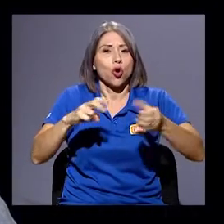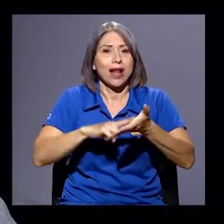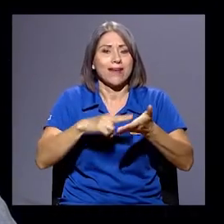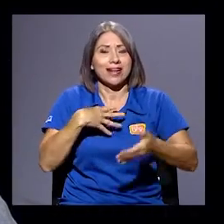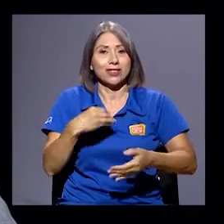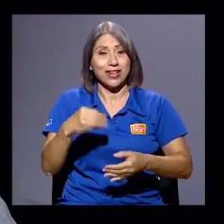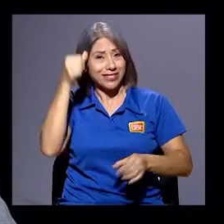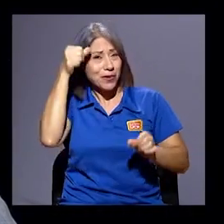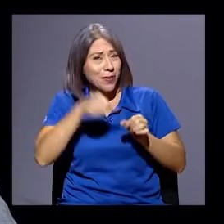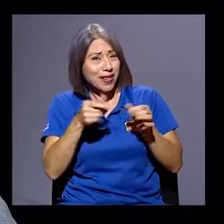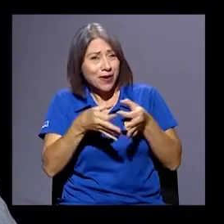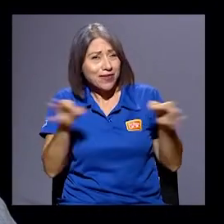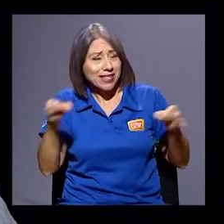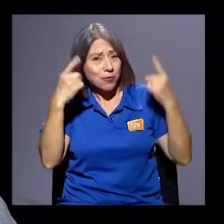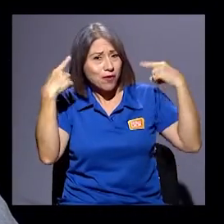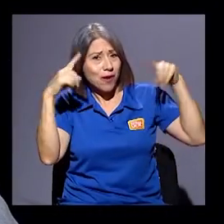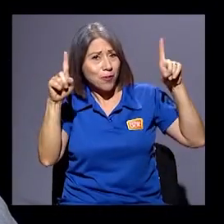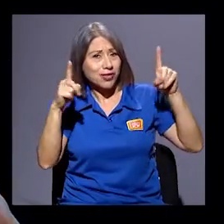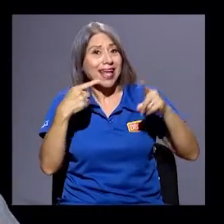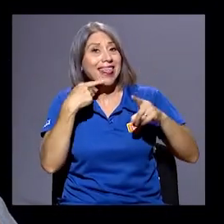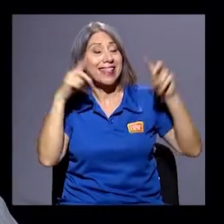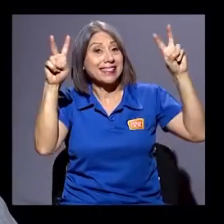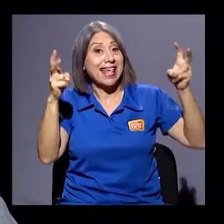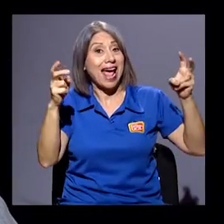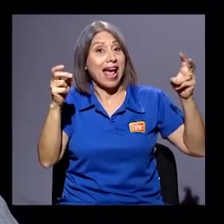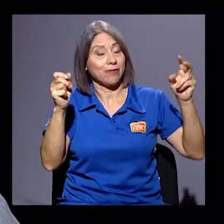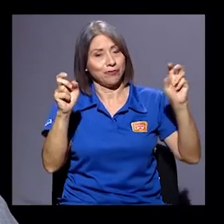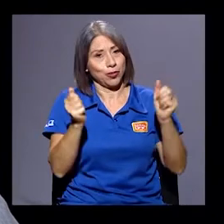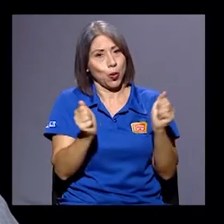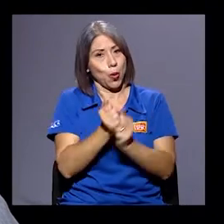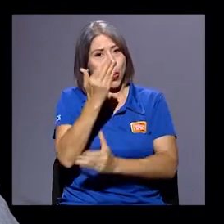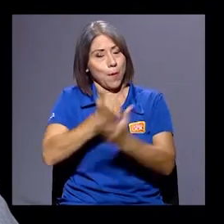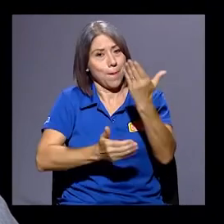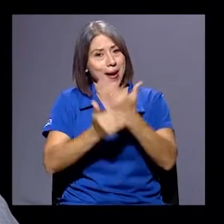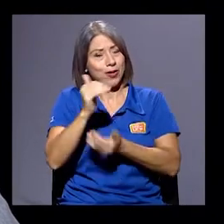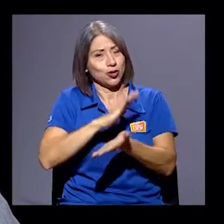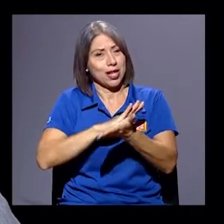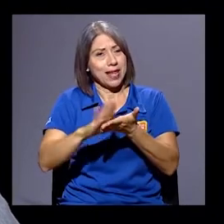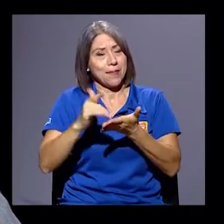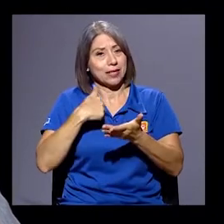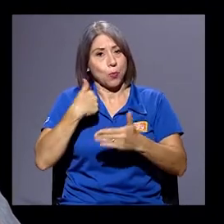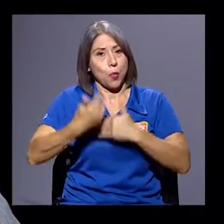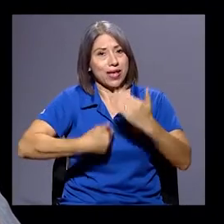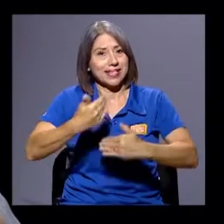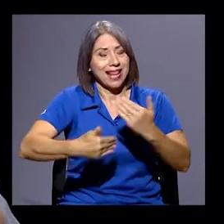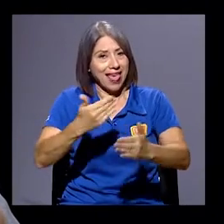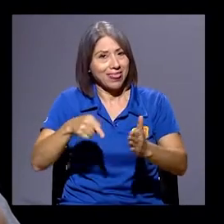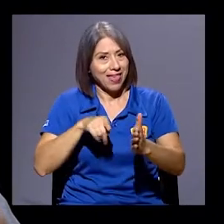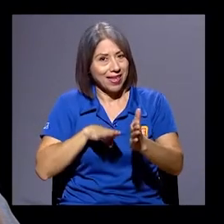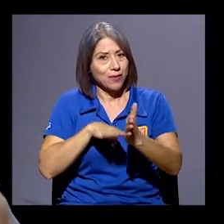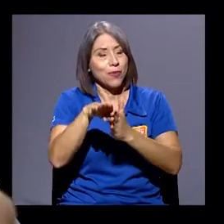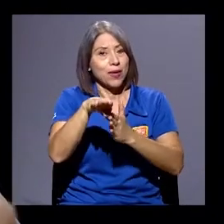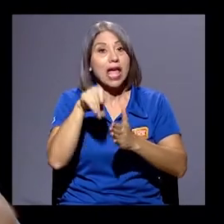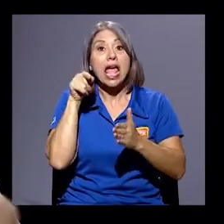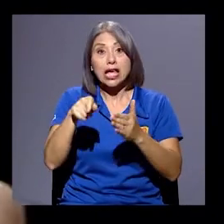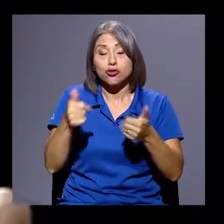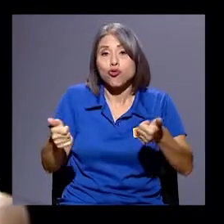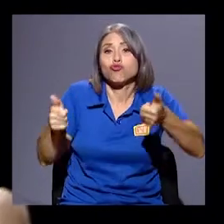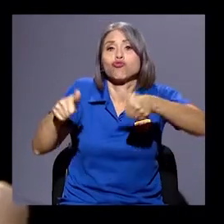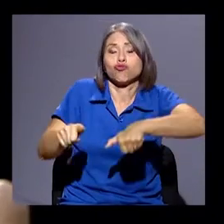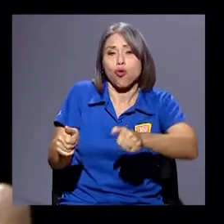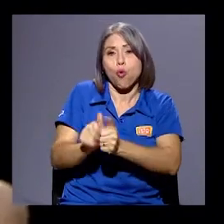siempre había una frase muy famosa de él, de con mis manos limpias voy hacia adelante. Y coincide con otros momentos de la política